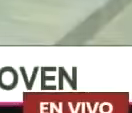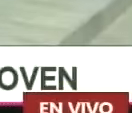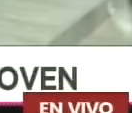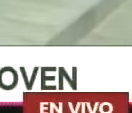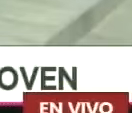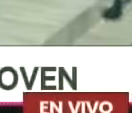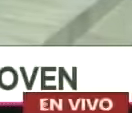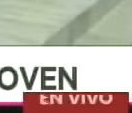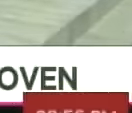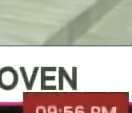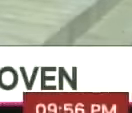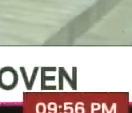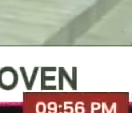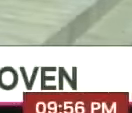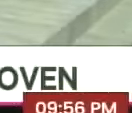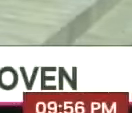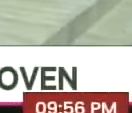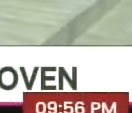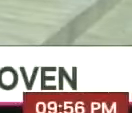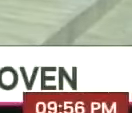¡Gotta les! ¡Papi!